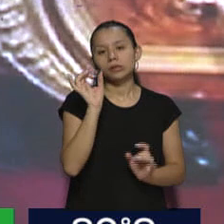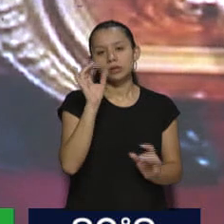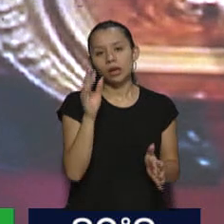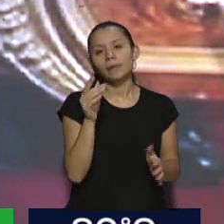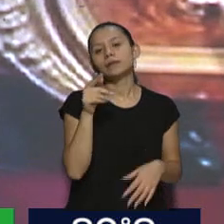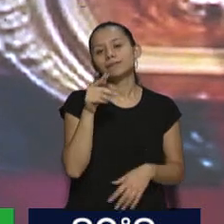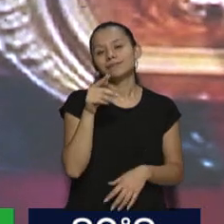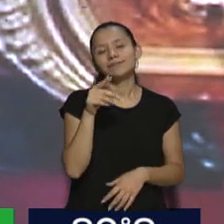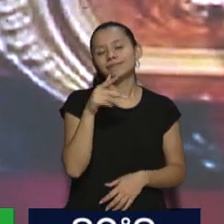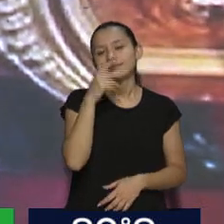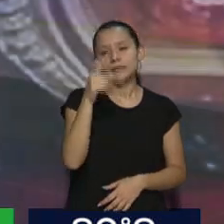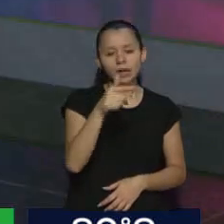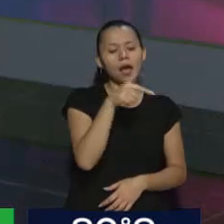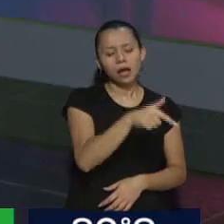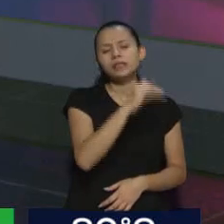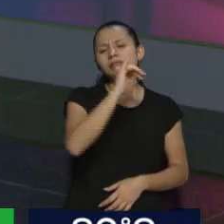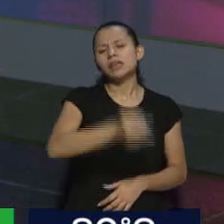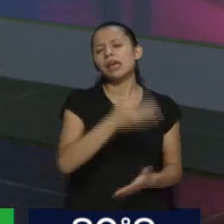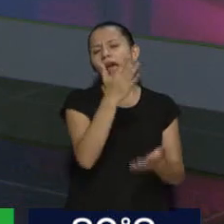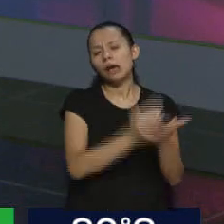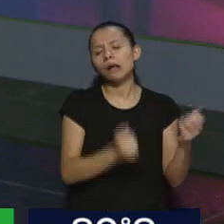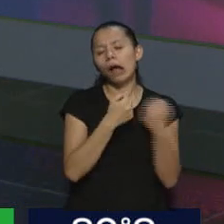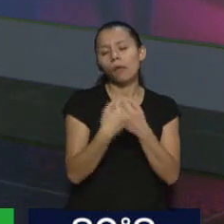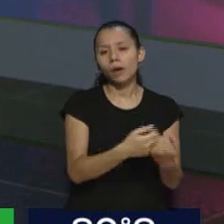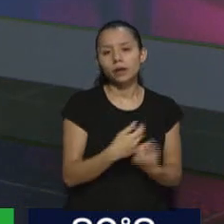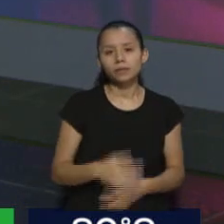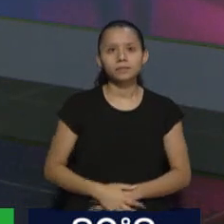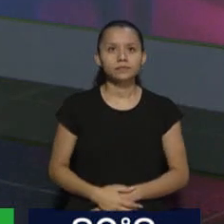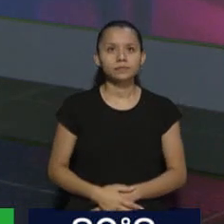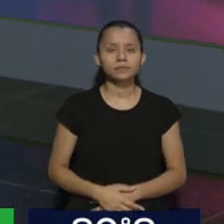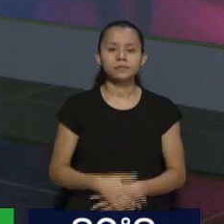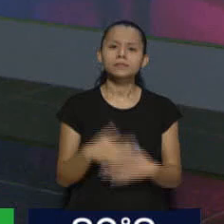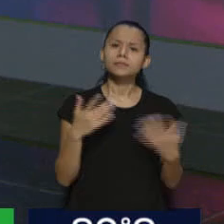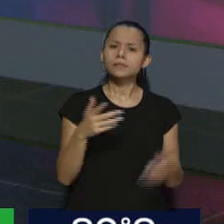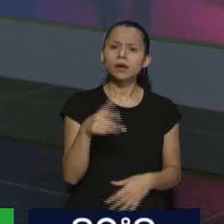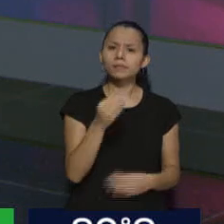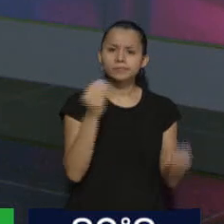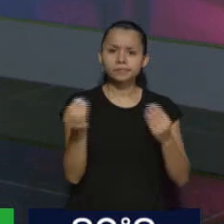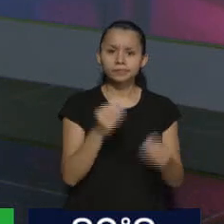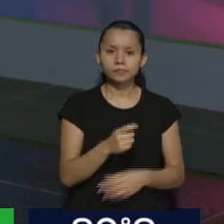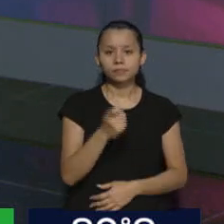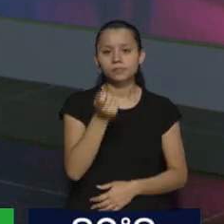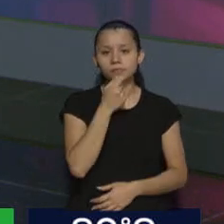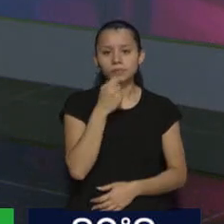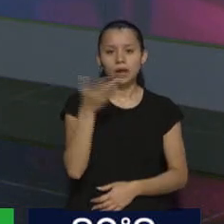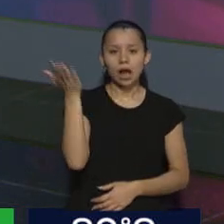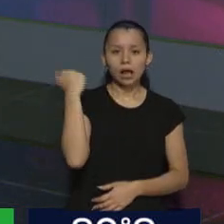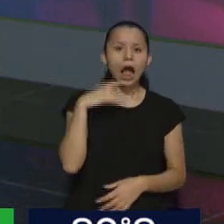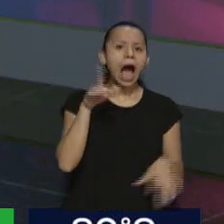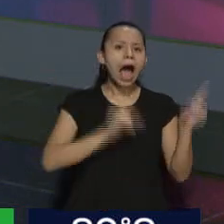adhiero más o menos a lo que dice el preopinante. aquel primero? Bueno, está hablando, se está metiendo, tal vez algunos lo pueden leer con cuestiones de fondo.